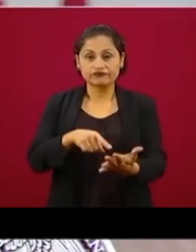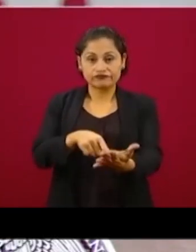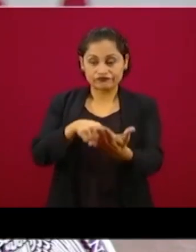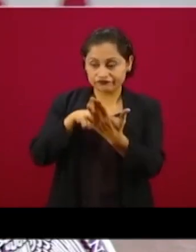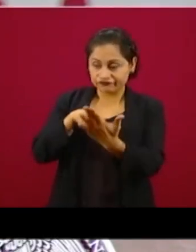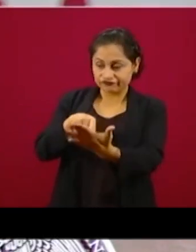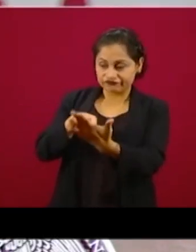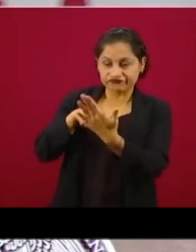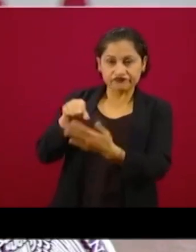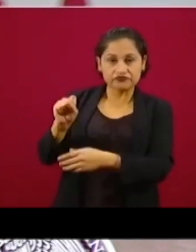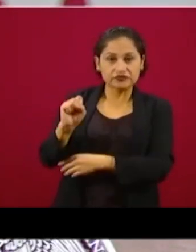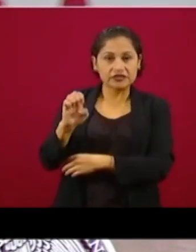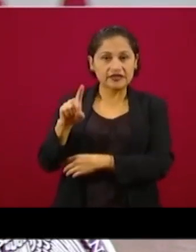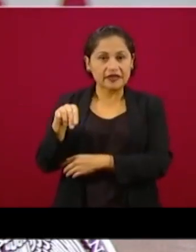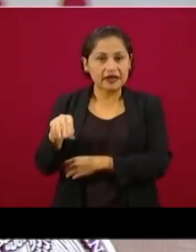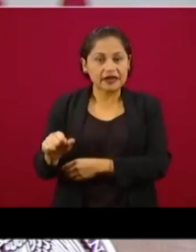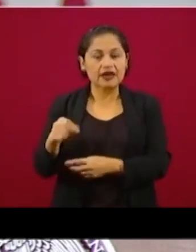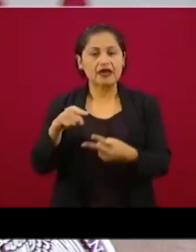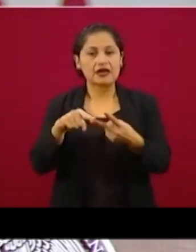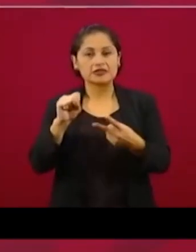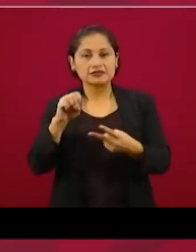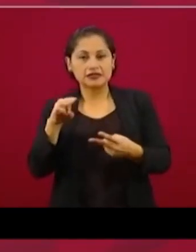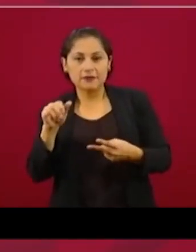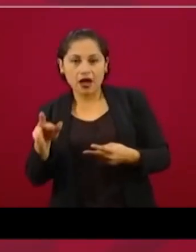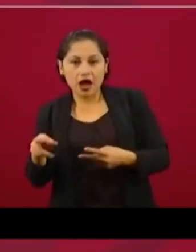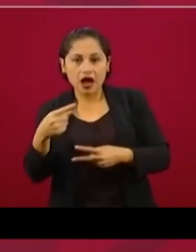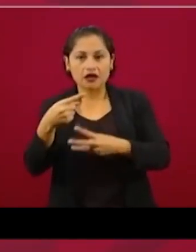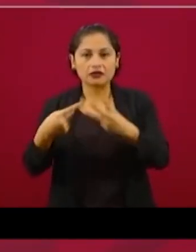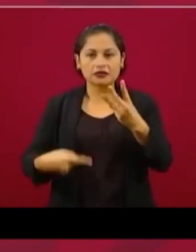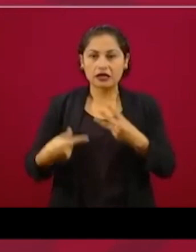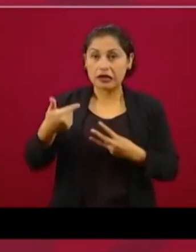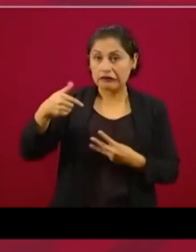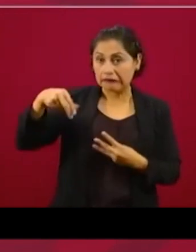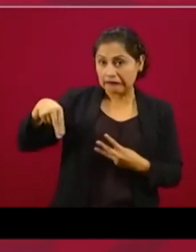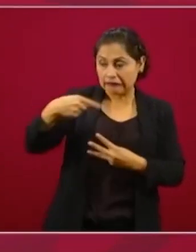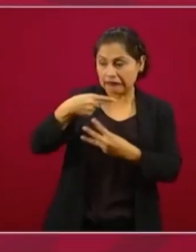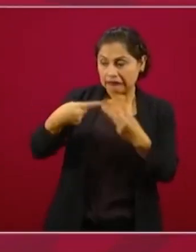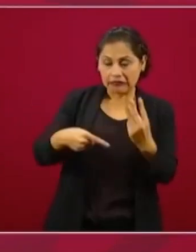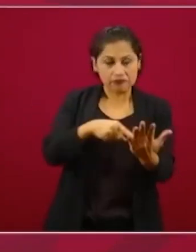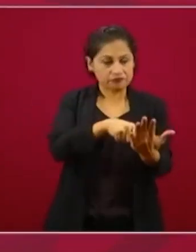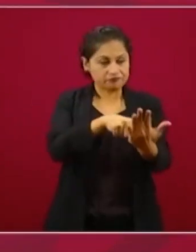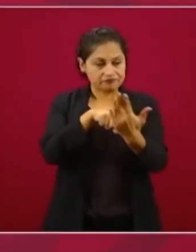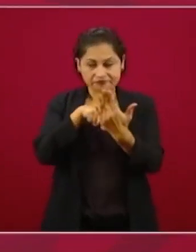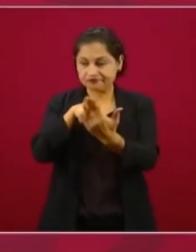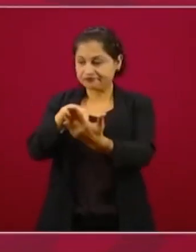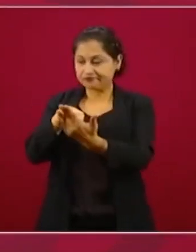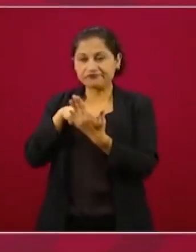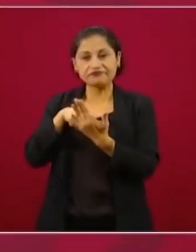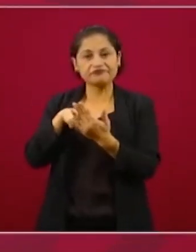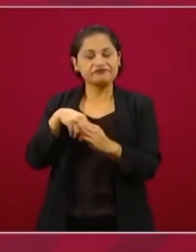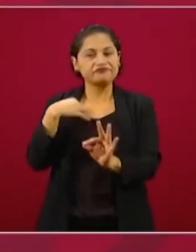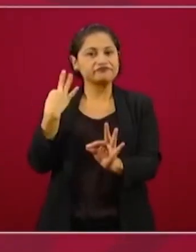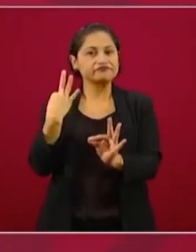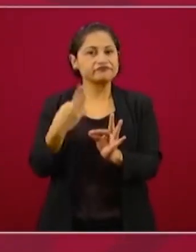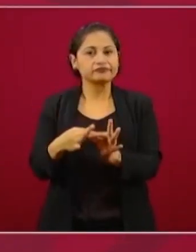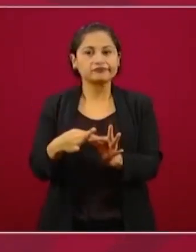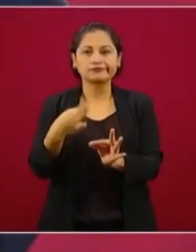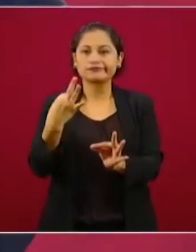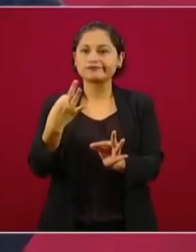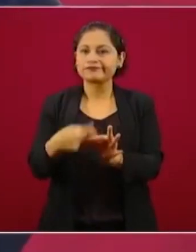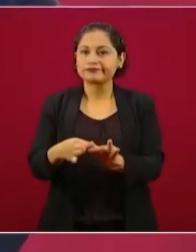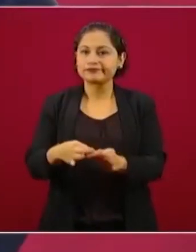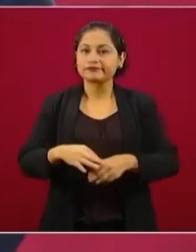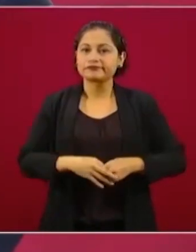de la Defensa como la Secretaría de Marina, la Guardia Nacional se está consolidando y